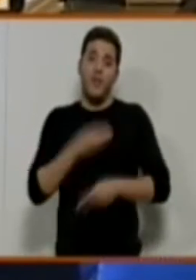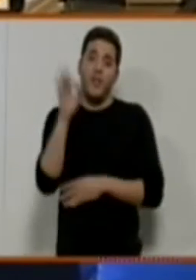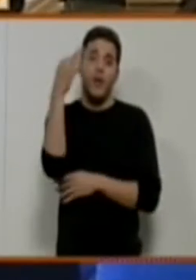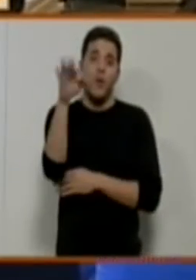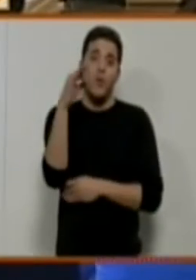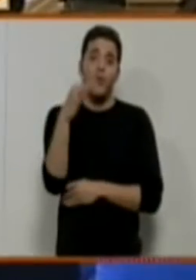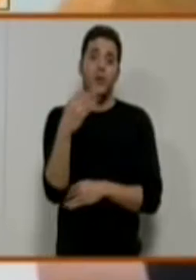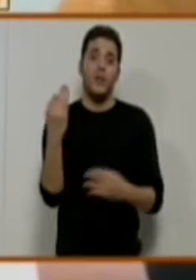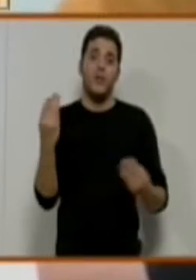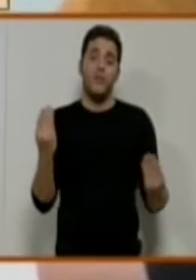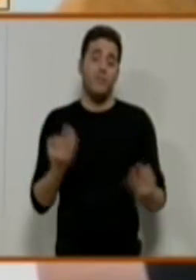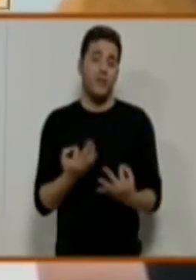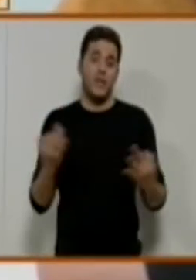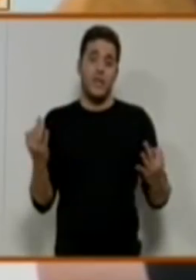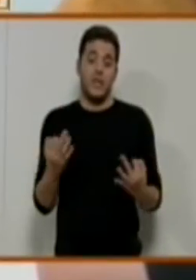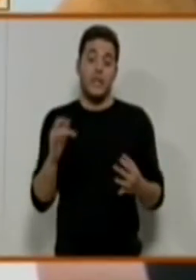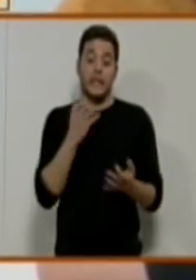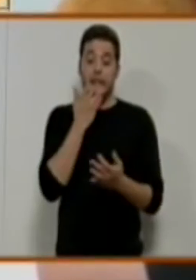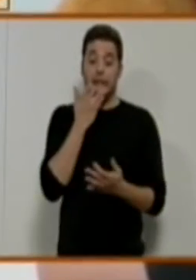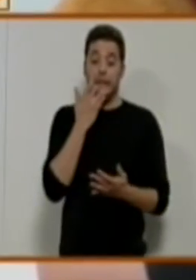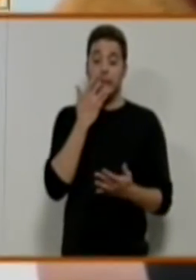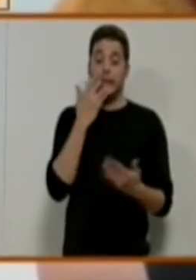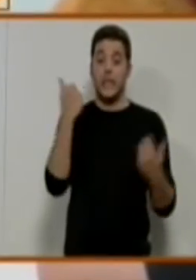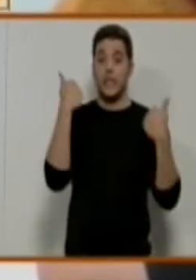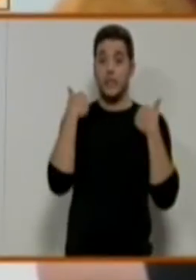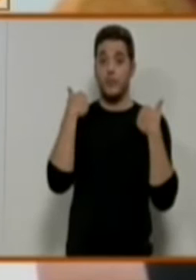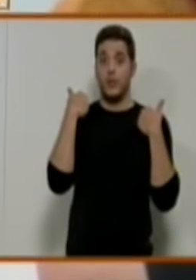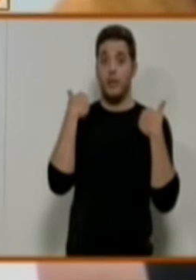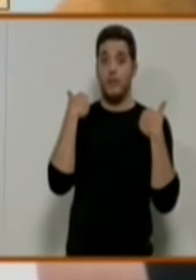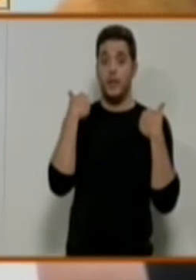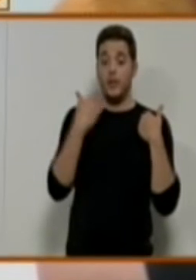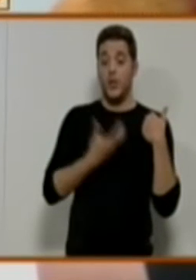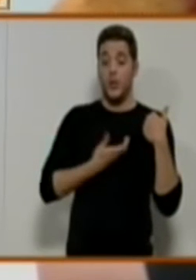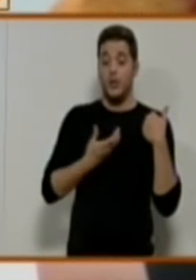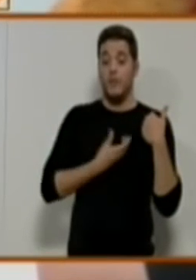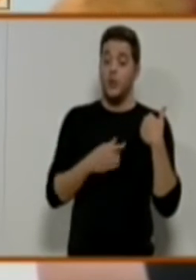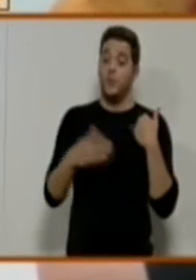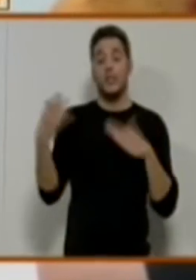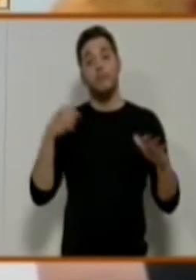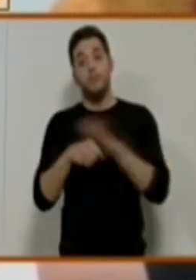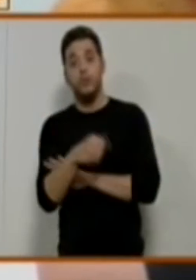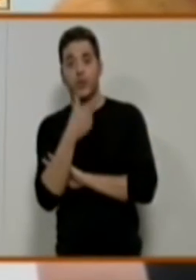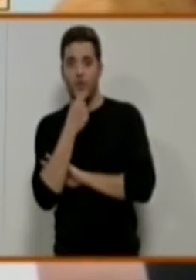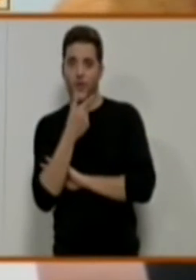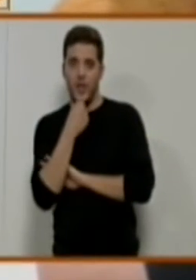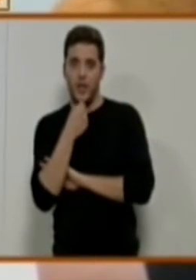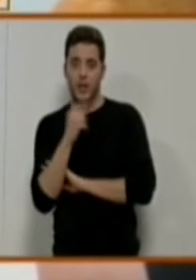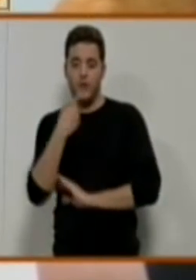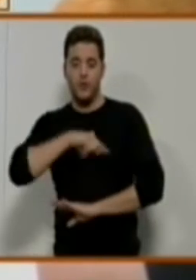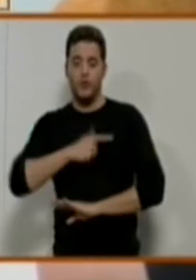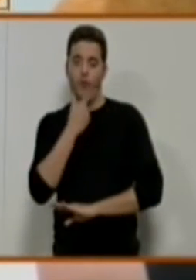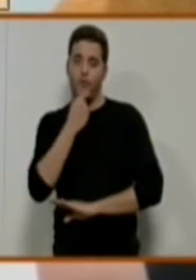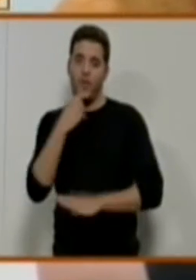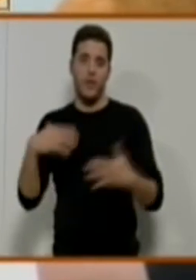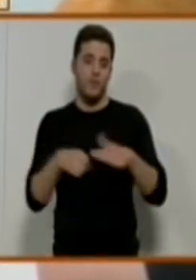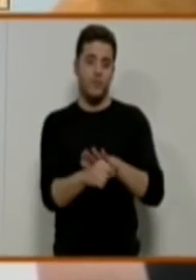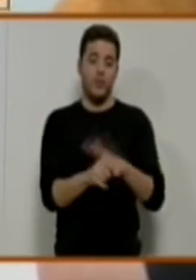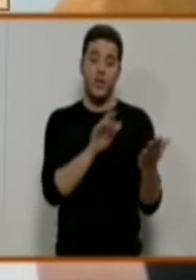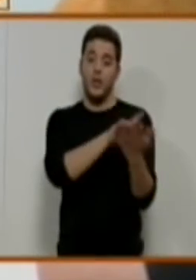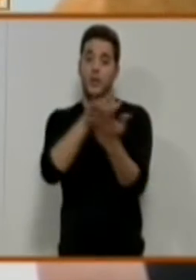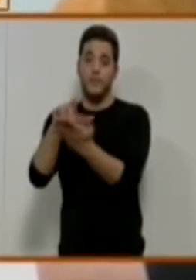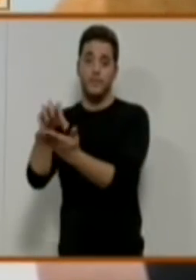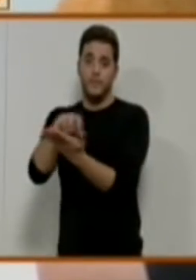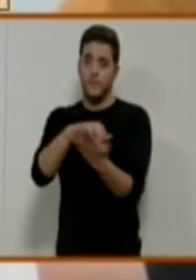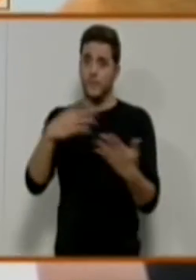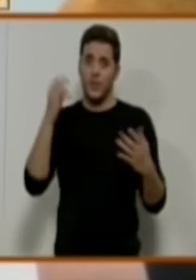la competencia del ayuntamiento, es facilitar esa inclusión. Lo que hacemos es facilitar el acceso a todas las instalaciones municipales, a todas